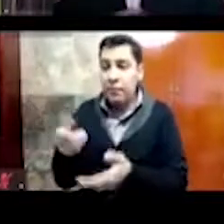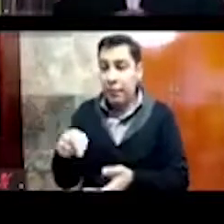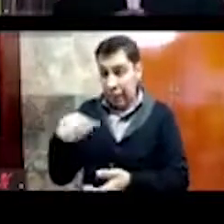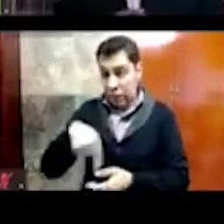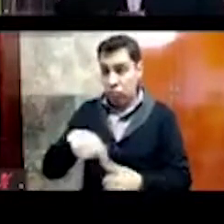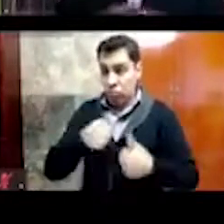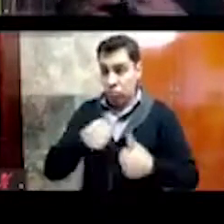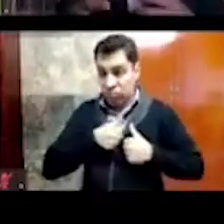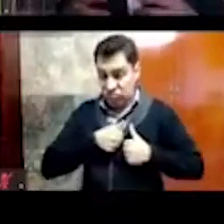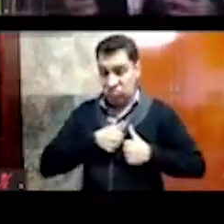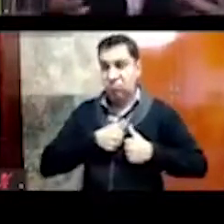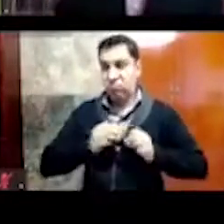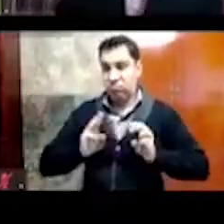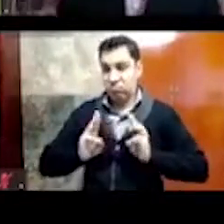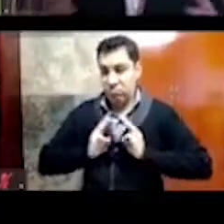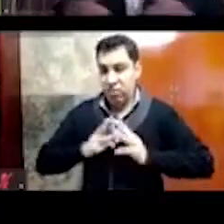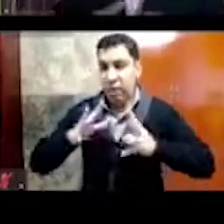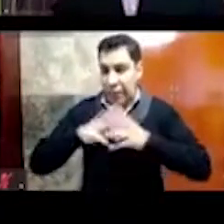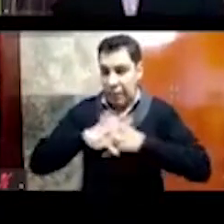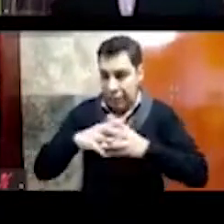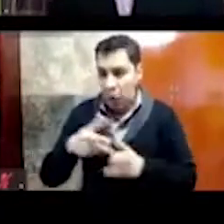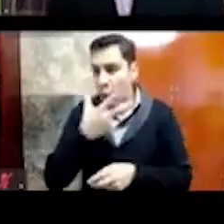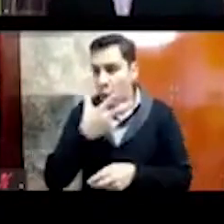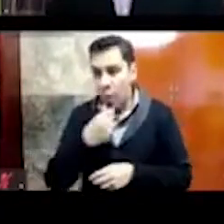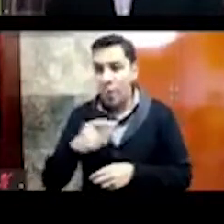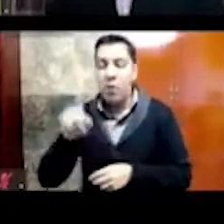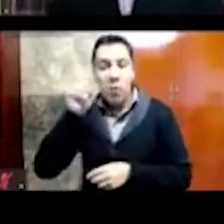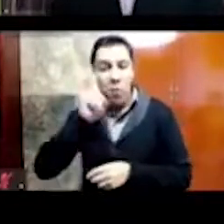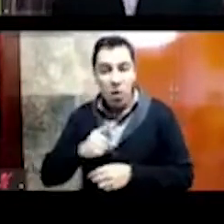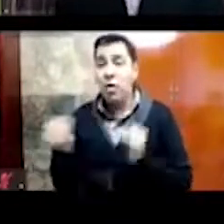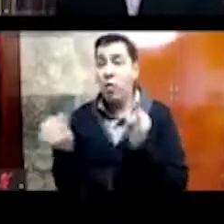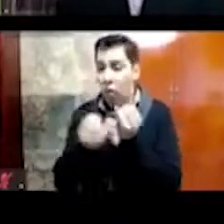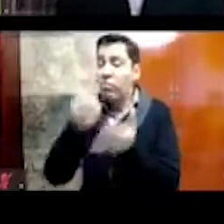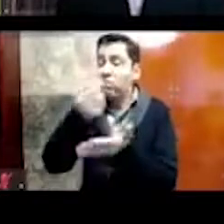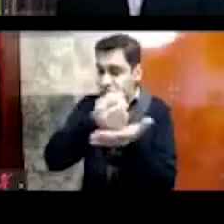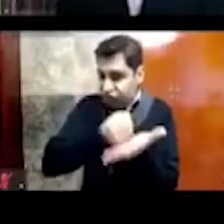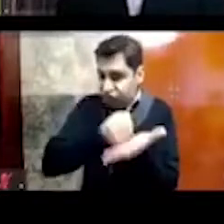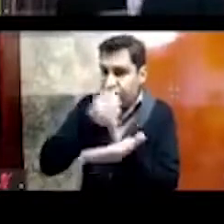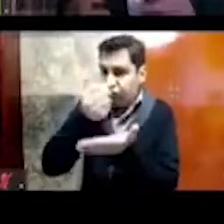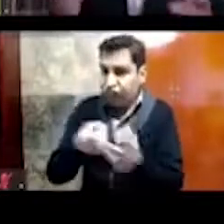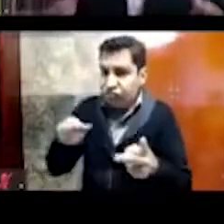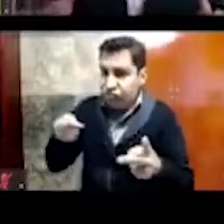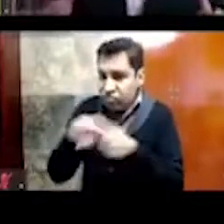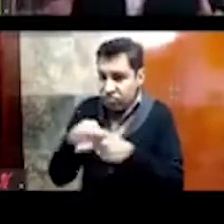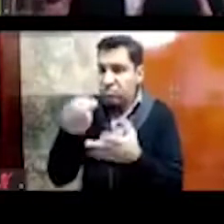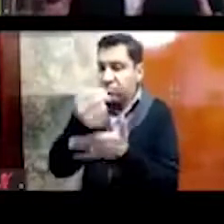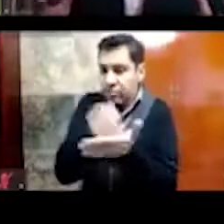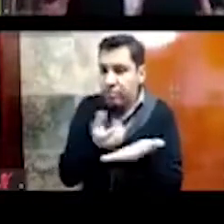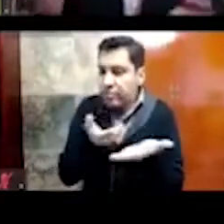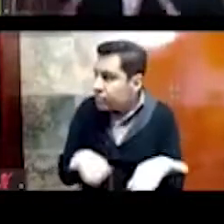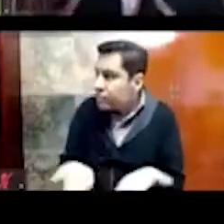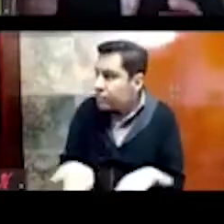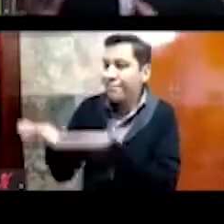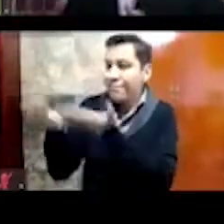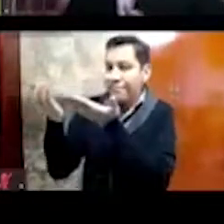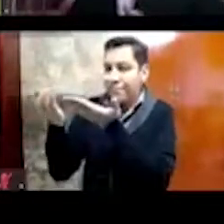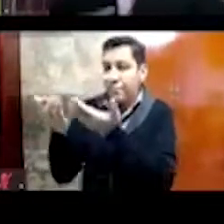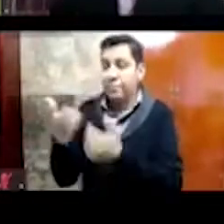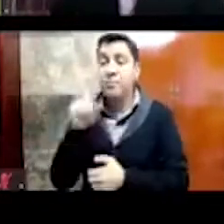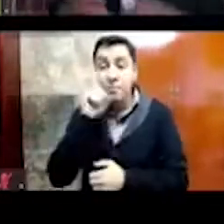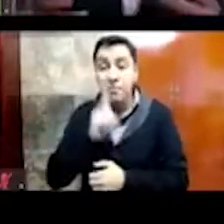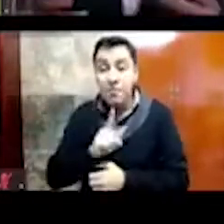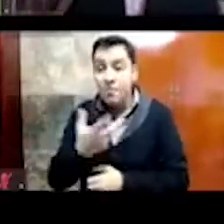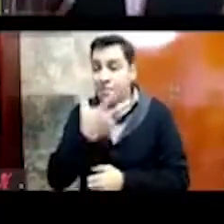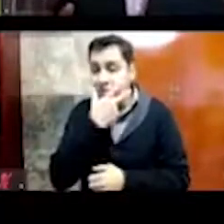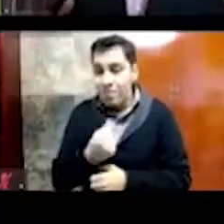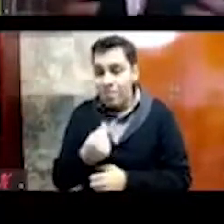pero también había mujeres guerreras que también fueron sacrificadas, y las mujeres quizás que murieron durante el primer parto,